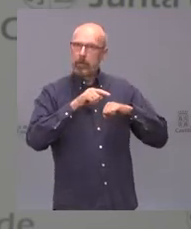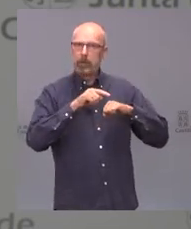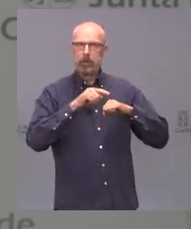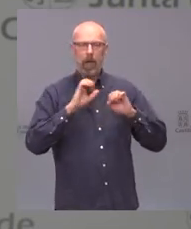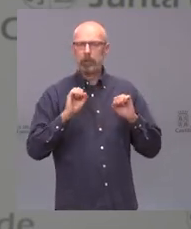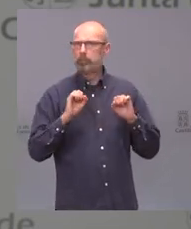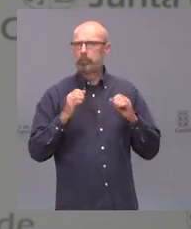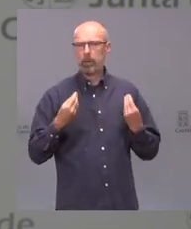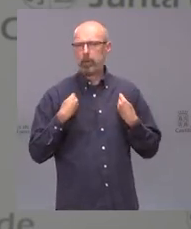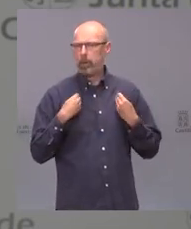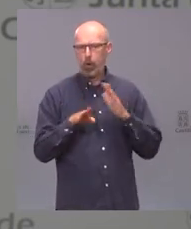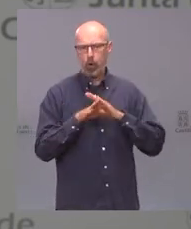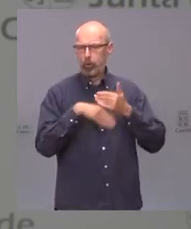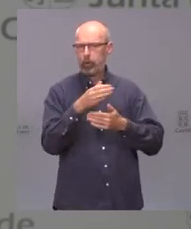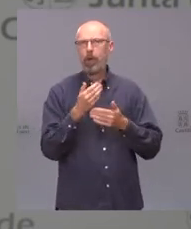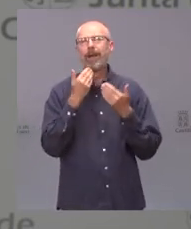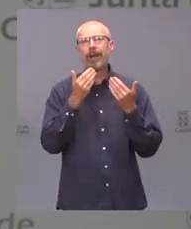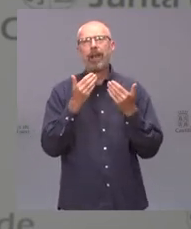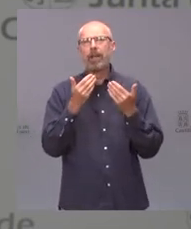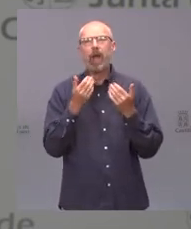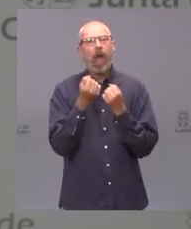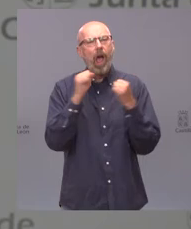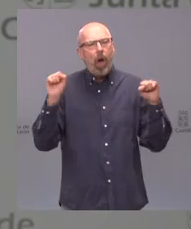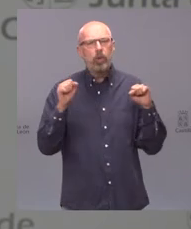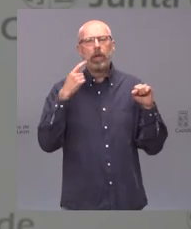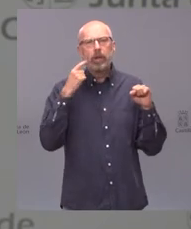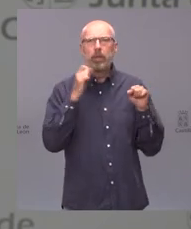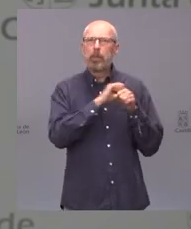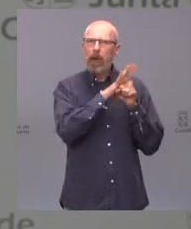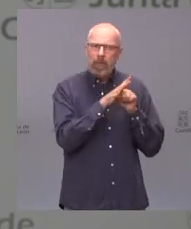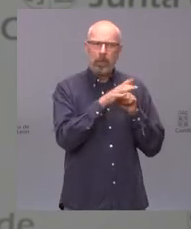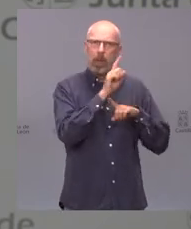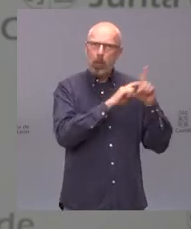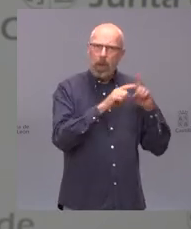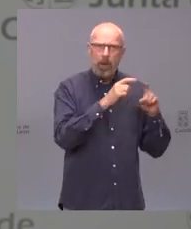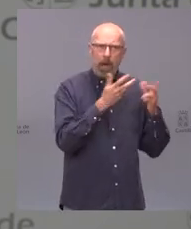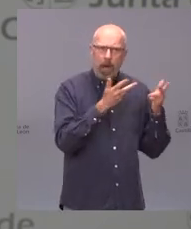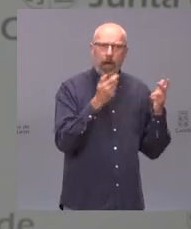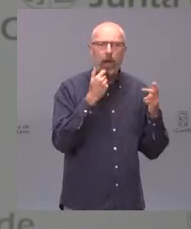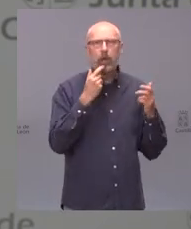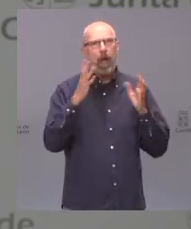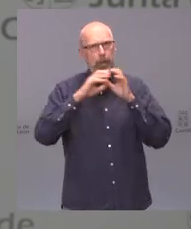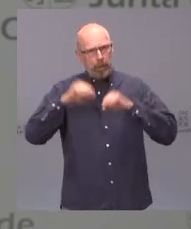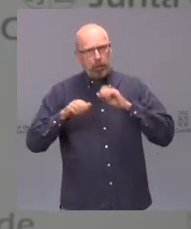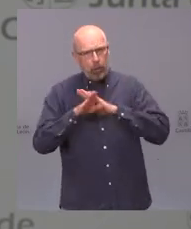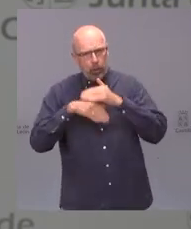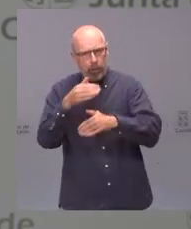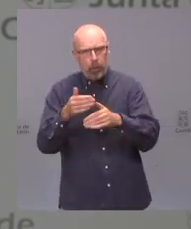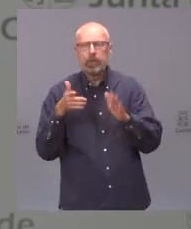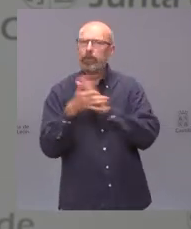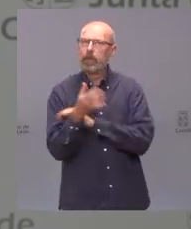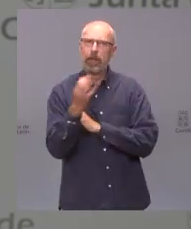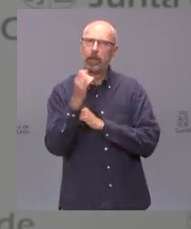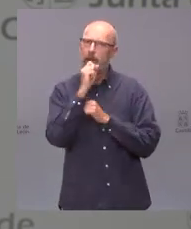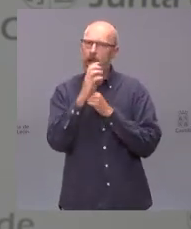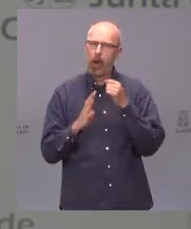es a la pandemia y también incluso a una moción sin motivo yo creo que es que tiene que acabar la legislatura más